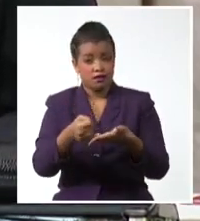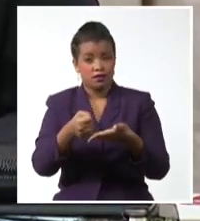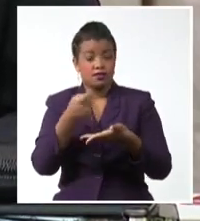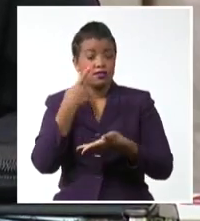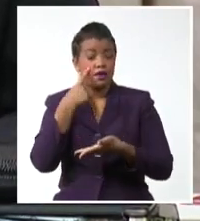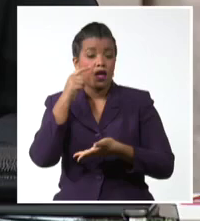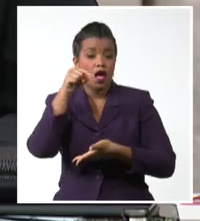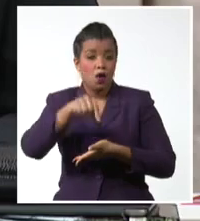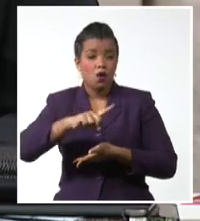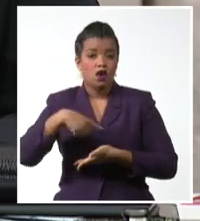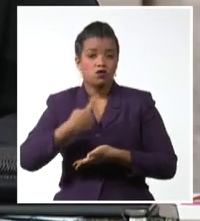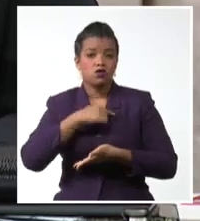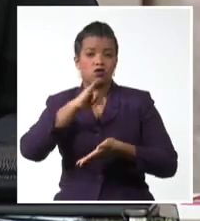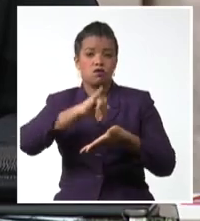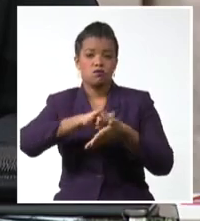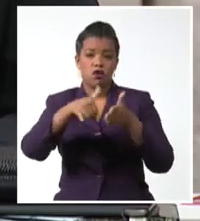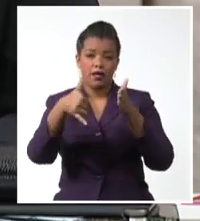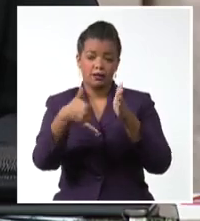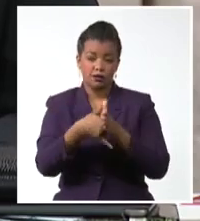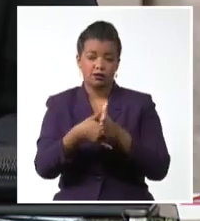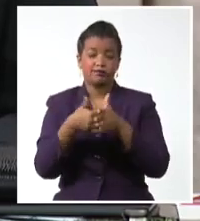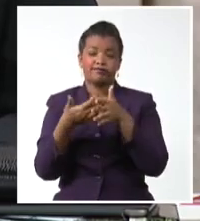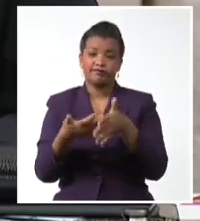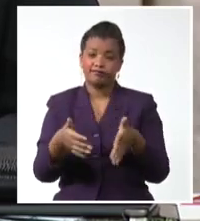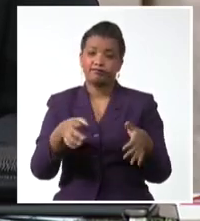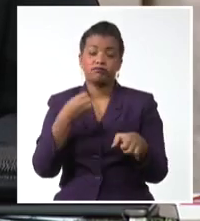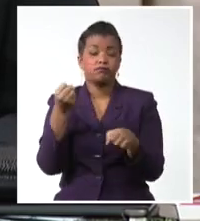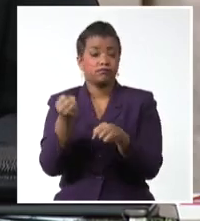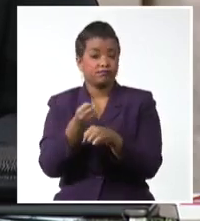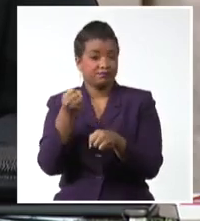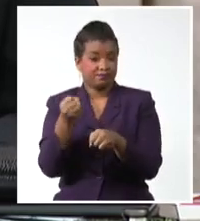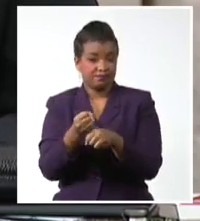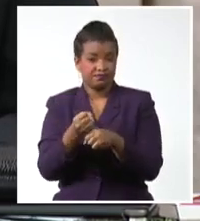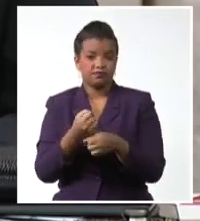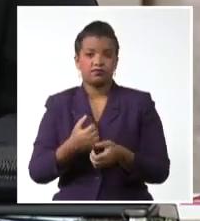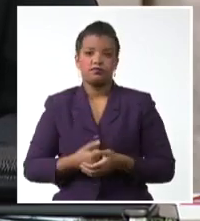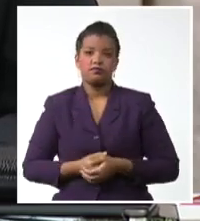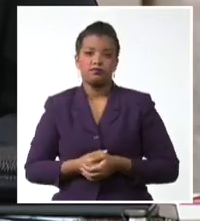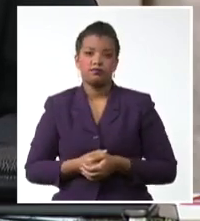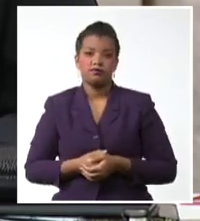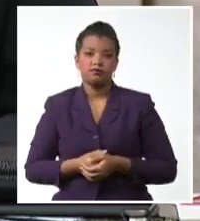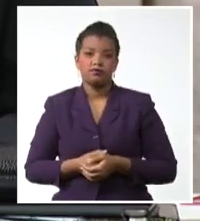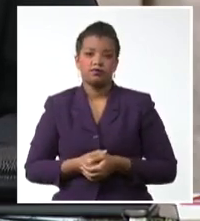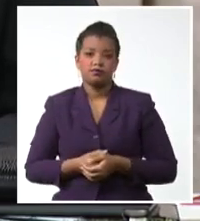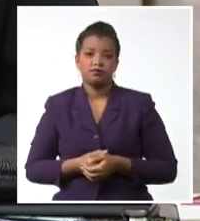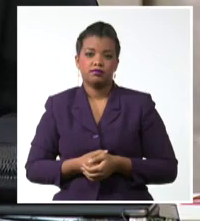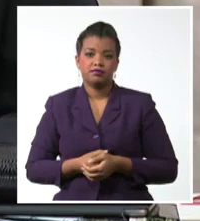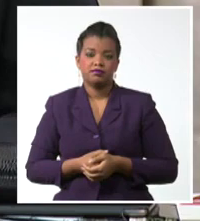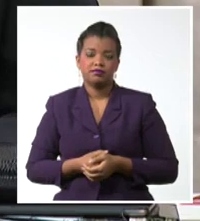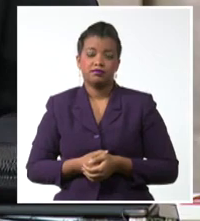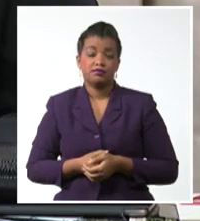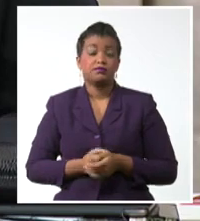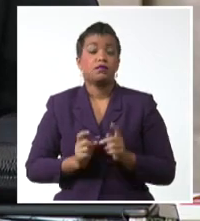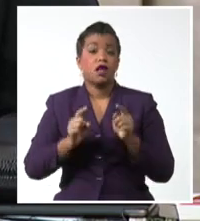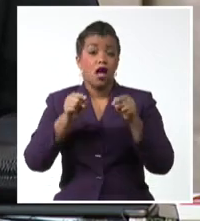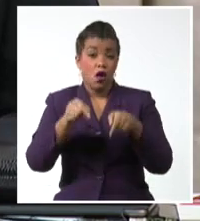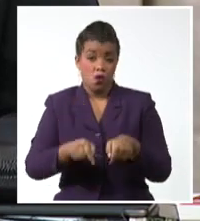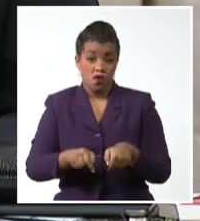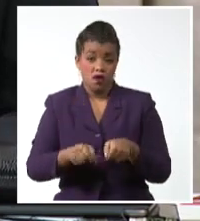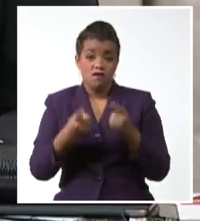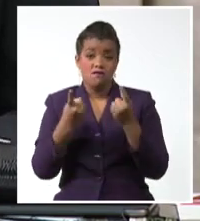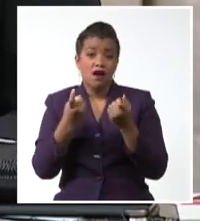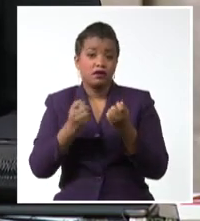proyecciones desalentadoras la región que arrastra una desaceleración en su crecimiento económico